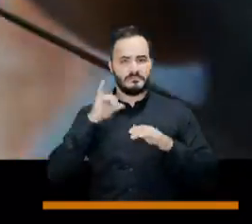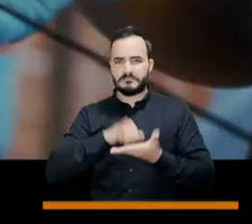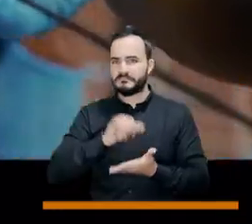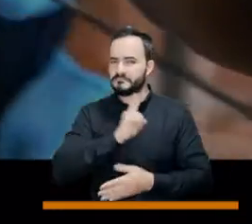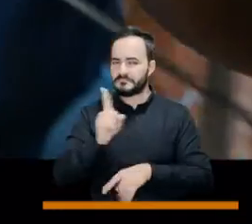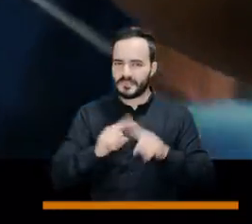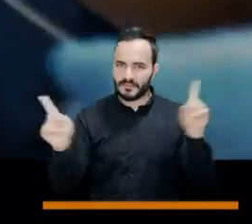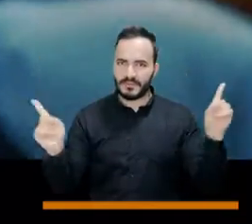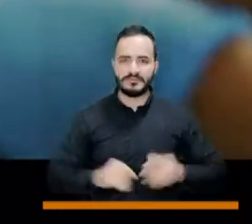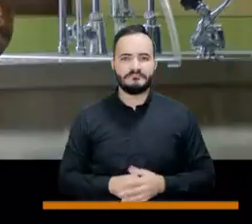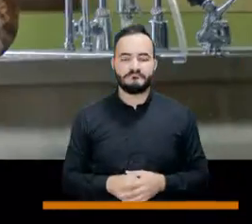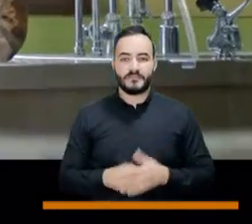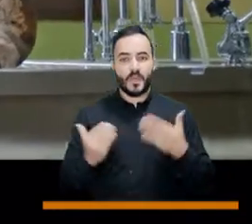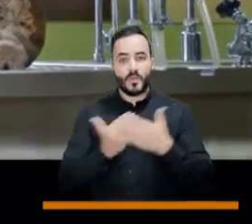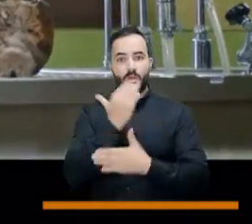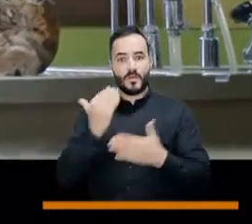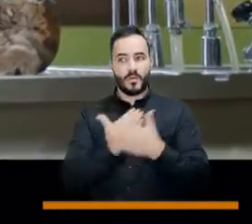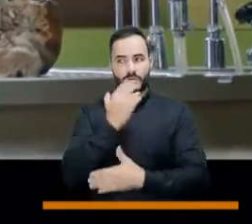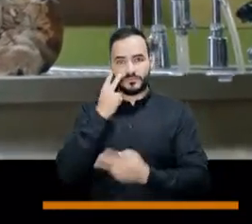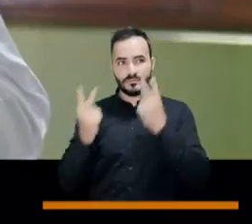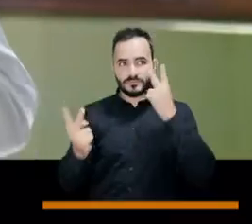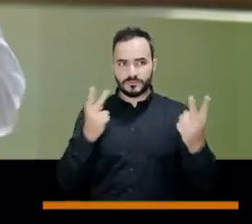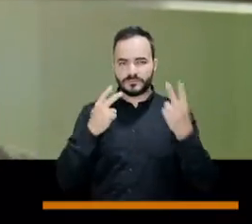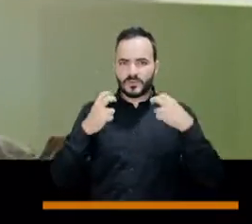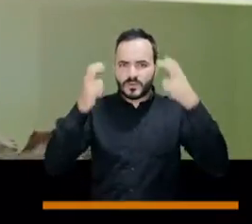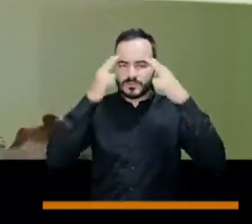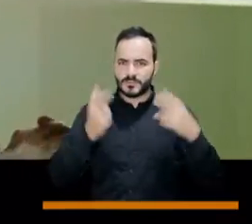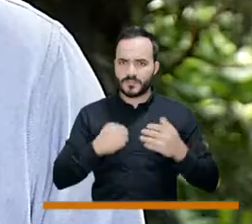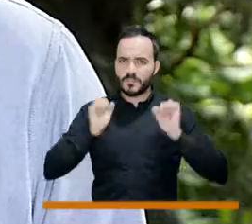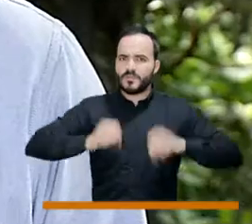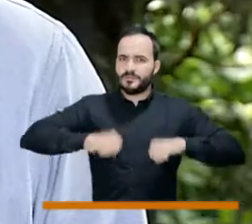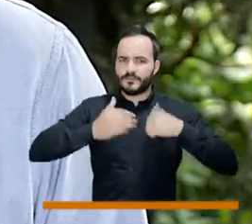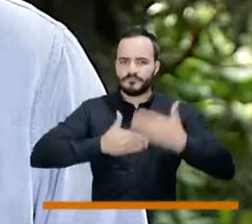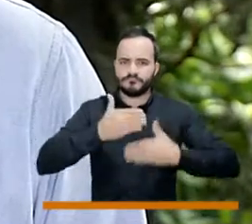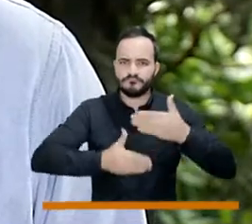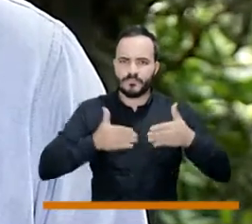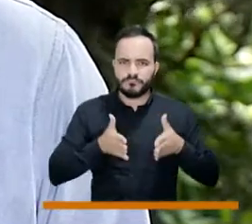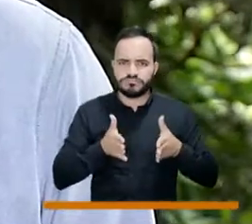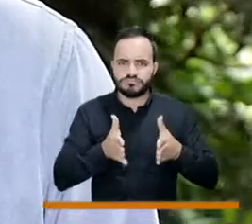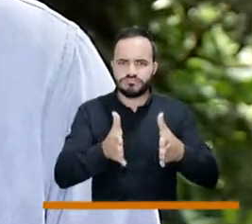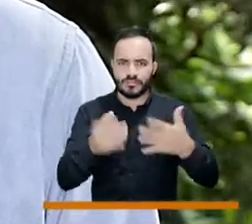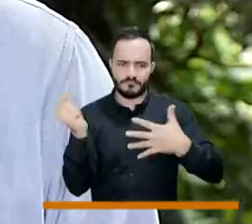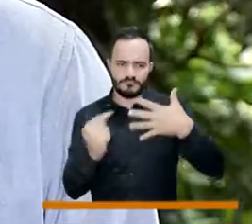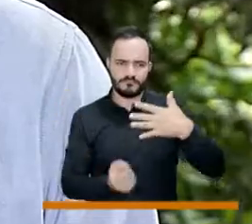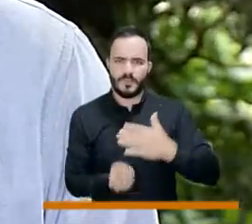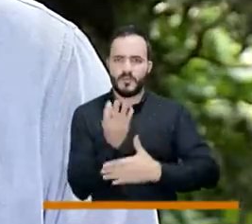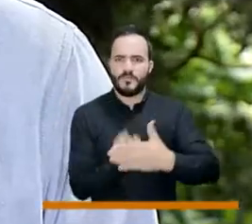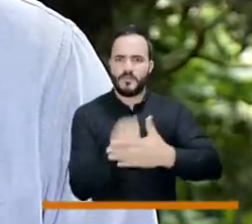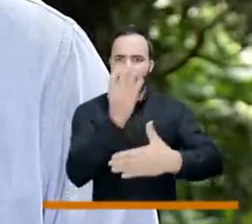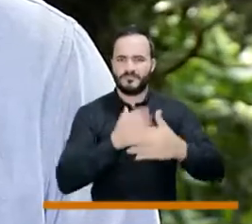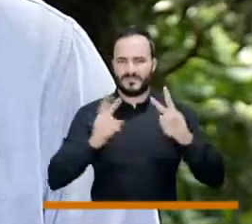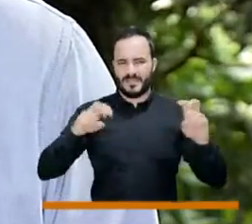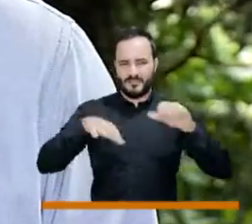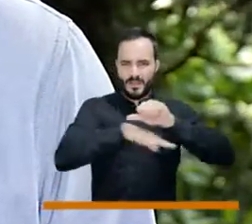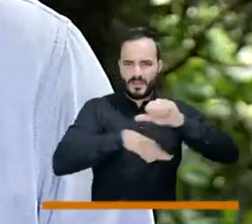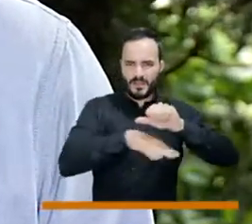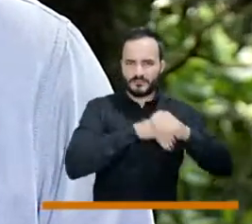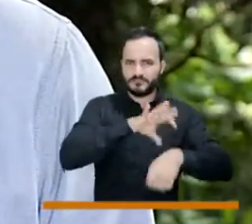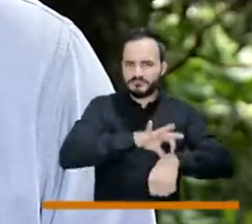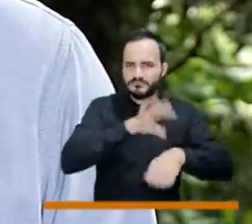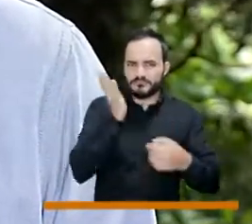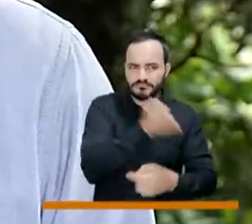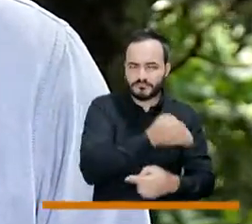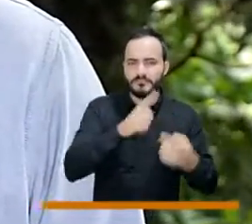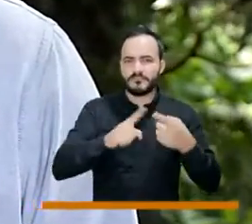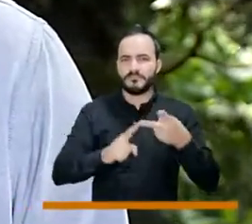nuevas posibilidades de generar el conocimiento y gestionarlo, en el área médica, los avances